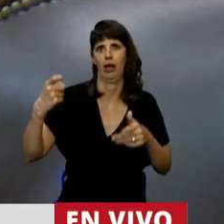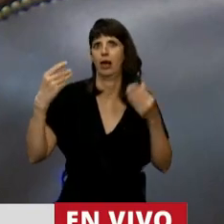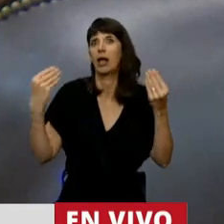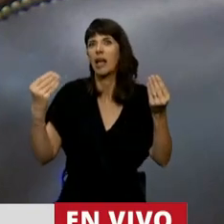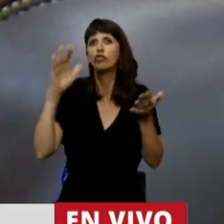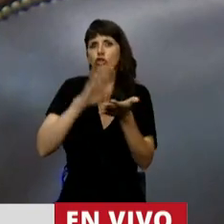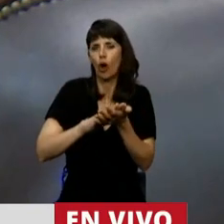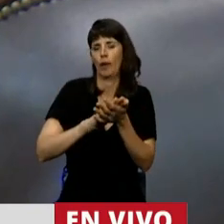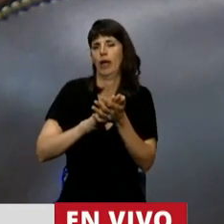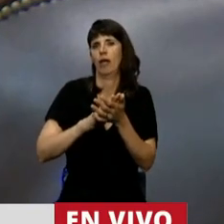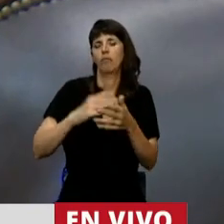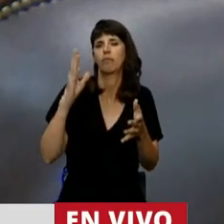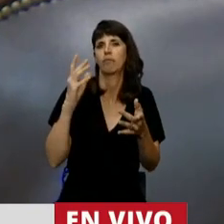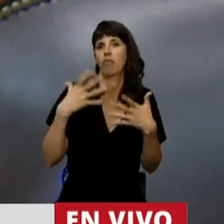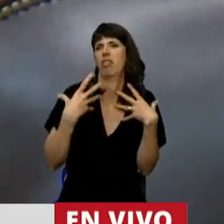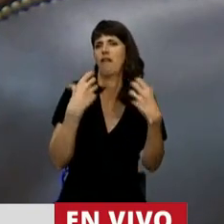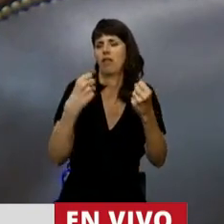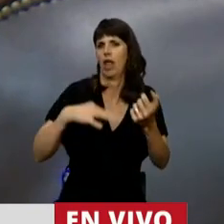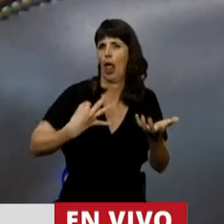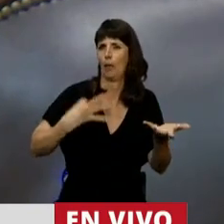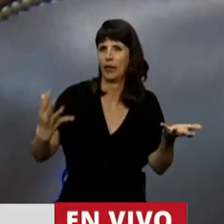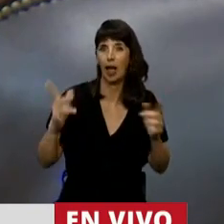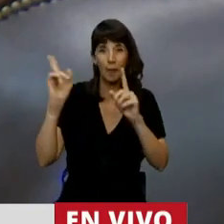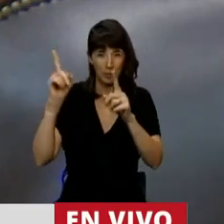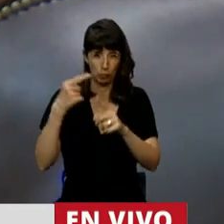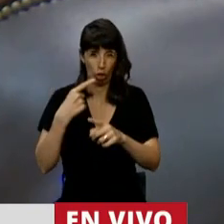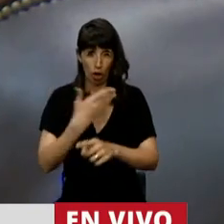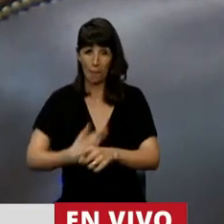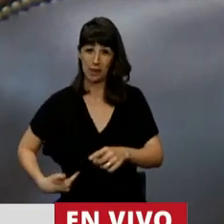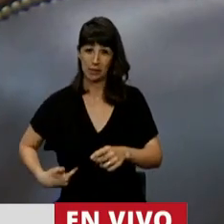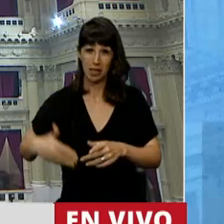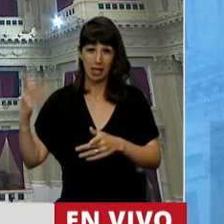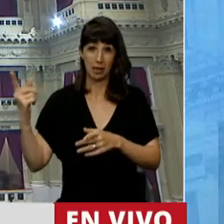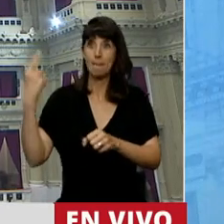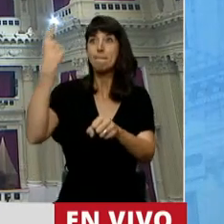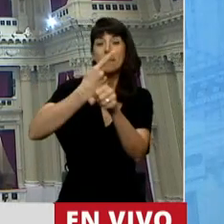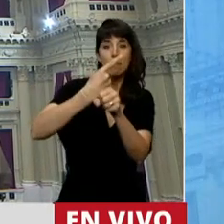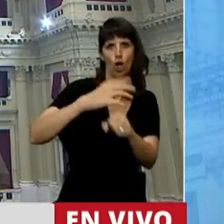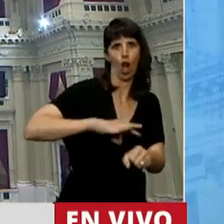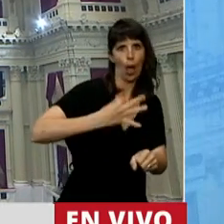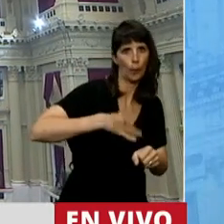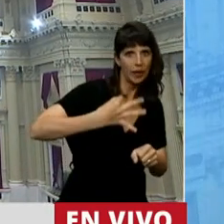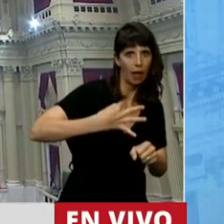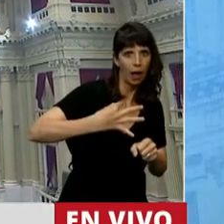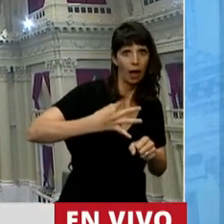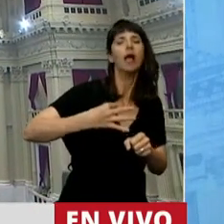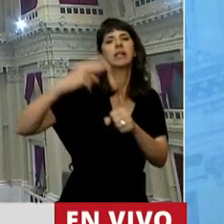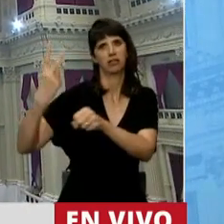así como lo manifestaba el mismo Presidente de la Nación. Primero la vida y después la economía.